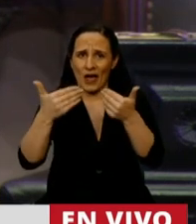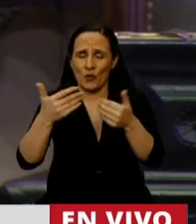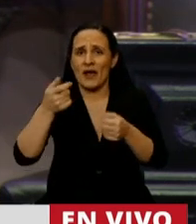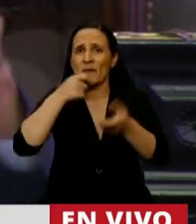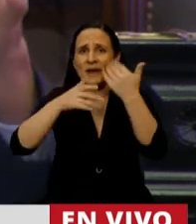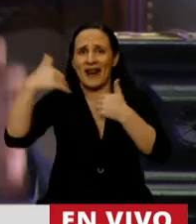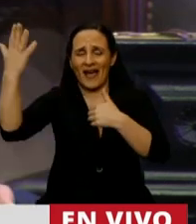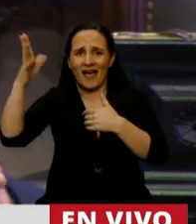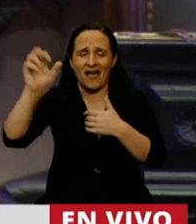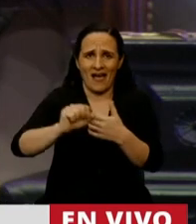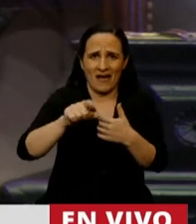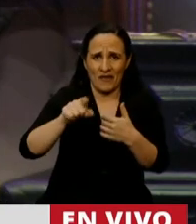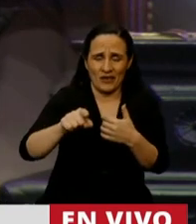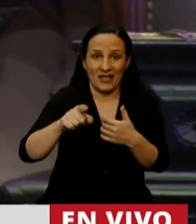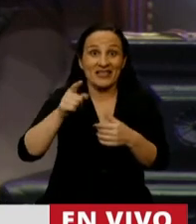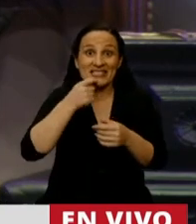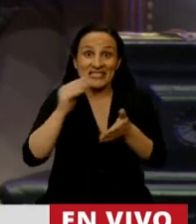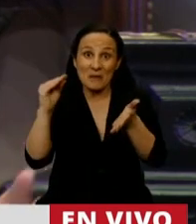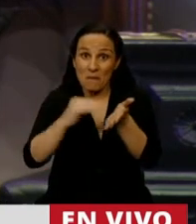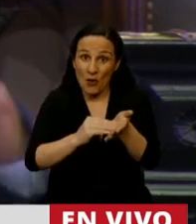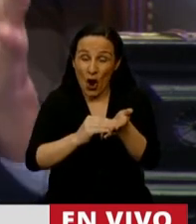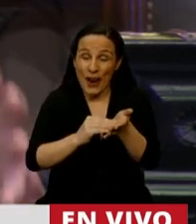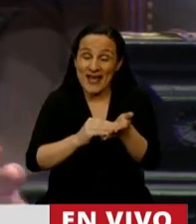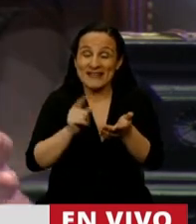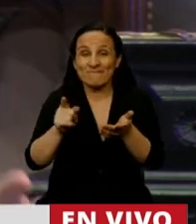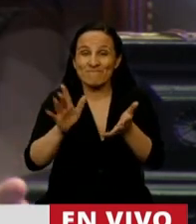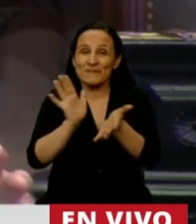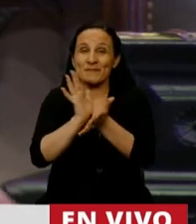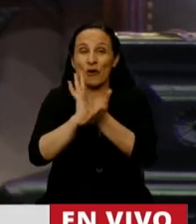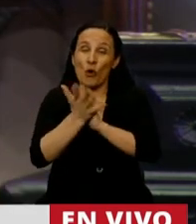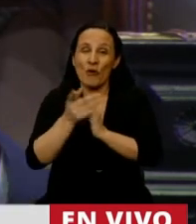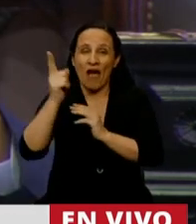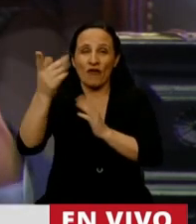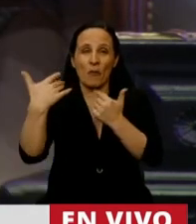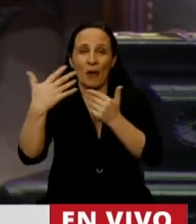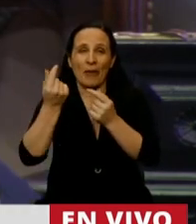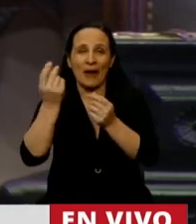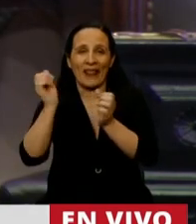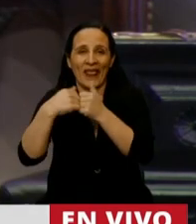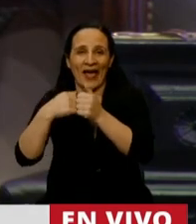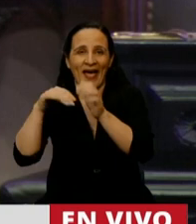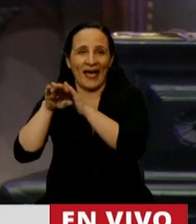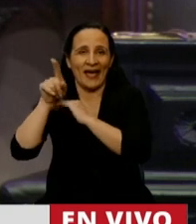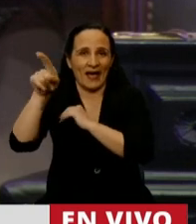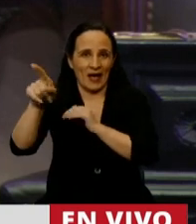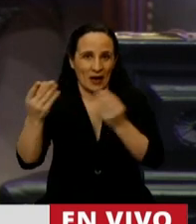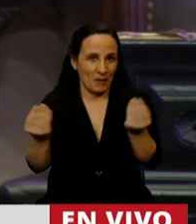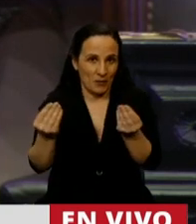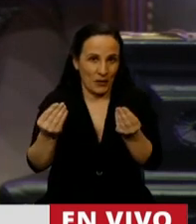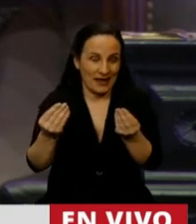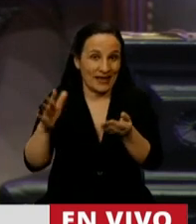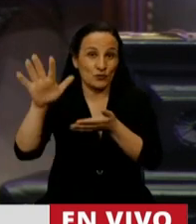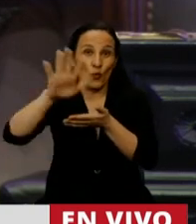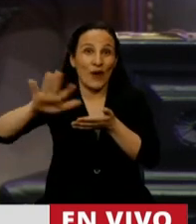exportación, y ahí estamos creando una especie de paraíso fiscal, porque un paraíso fiscal, por definición, es un